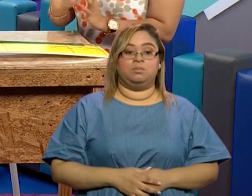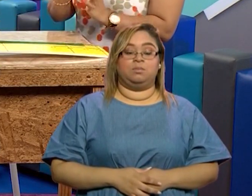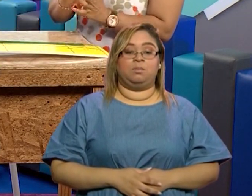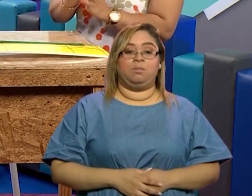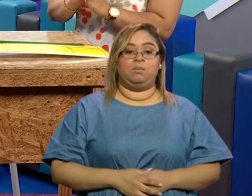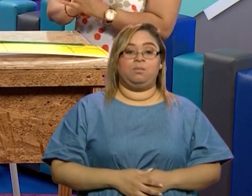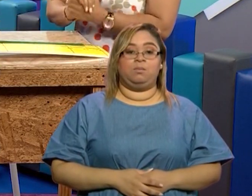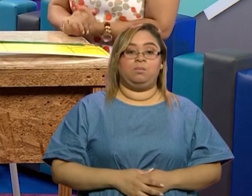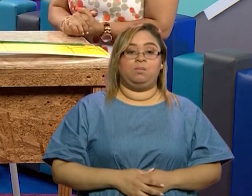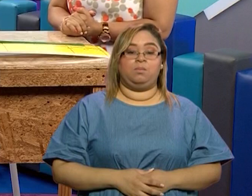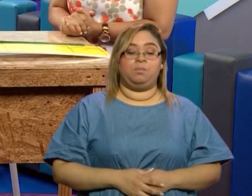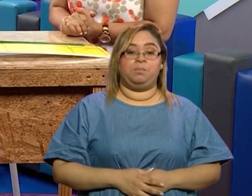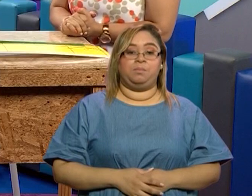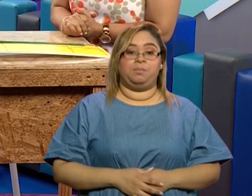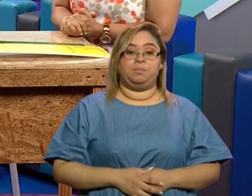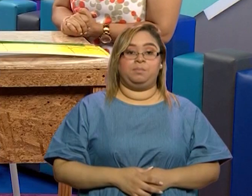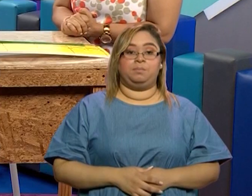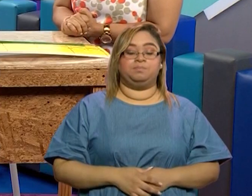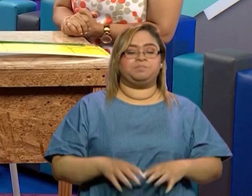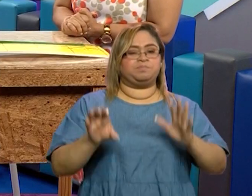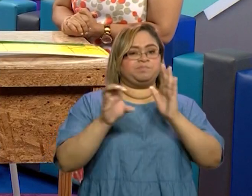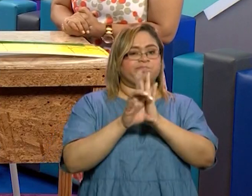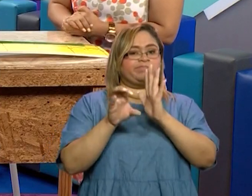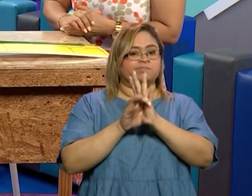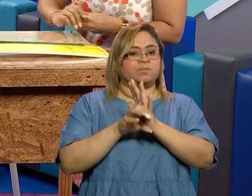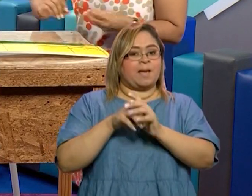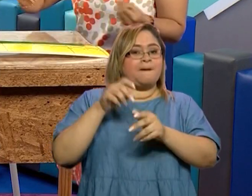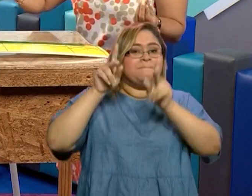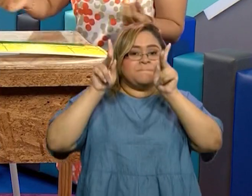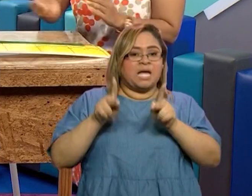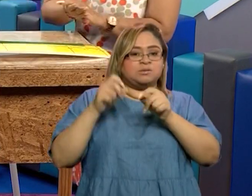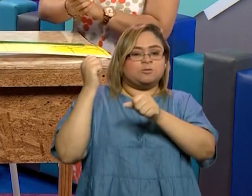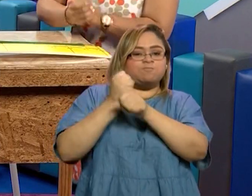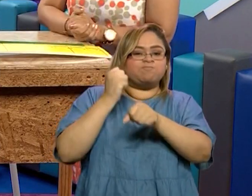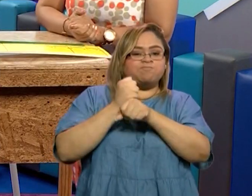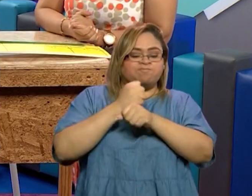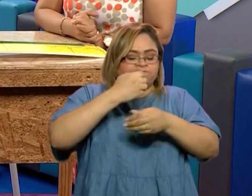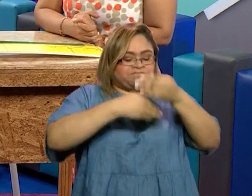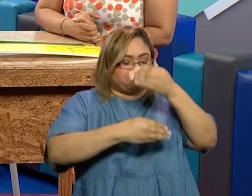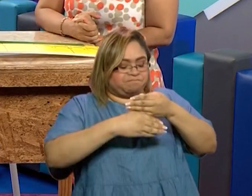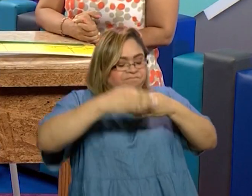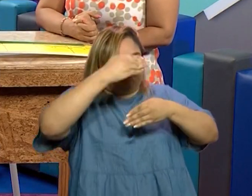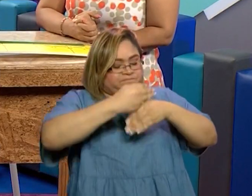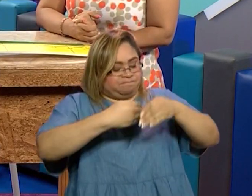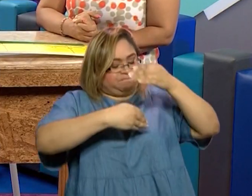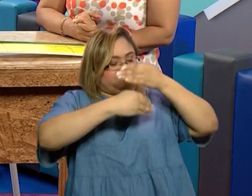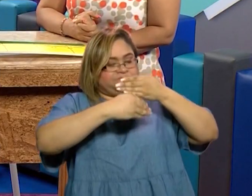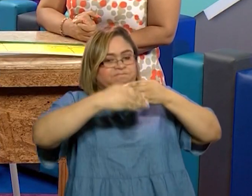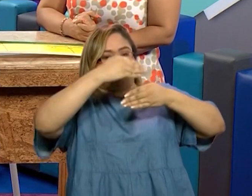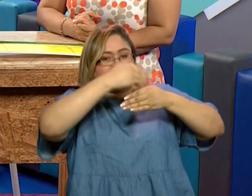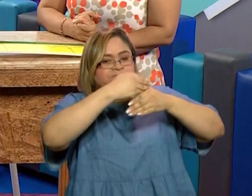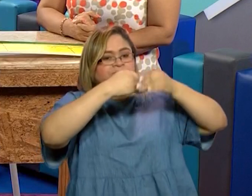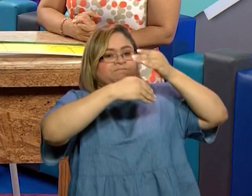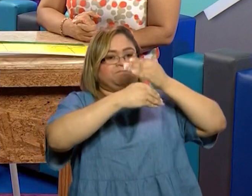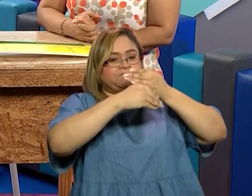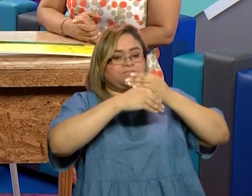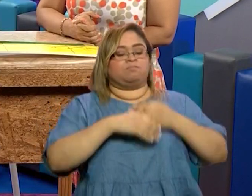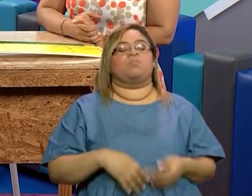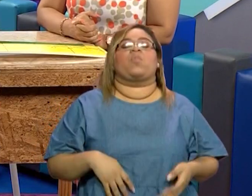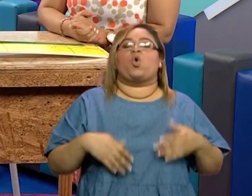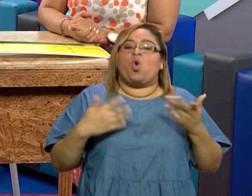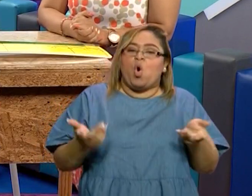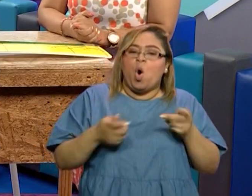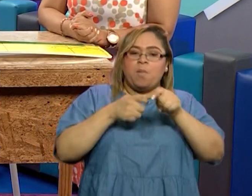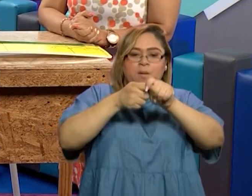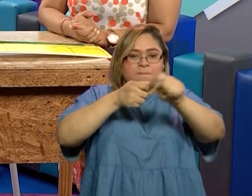Y cuando, por ejemplo, el constructor tiene que hacer una medida grande, ¿qué utiliza, maestra Michelle? Utiliza, entonces, su cinta